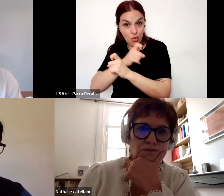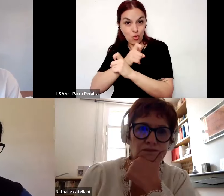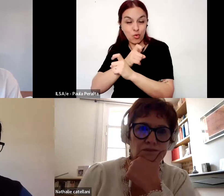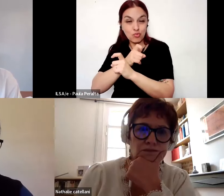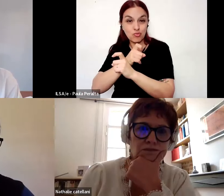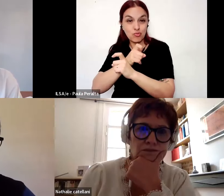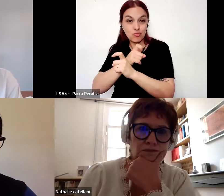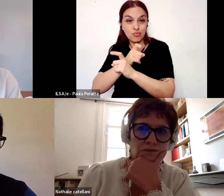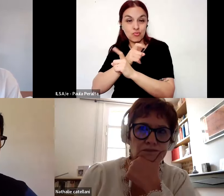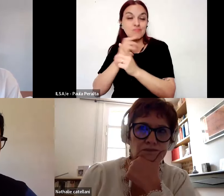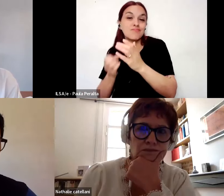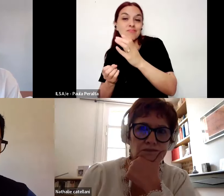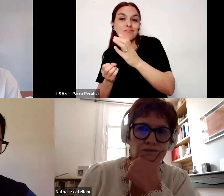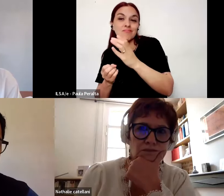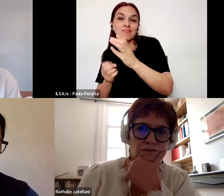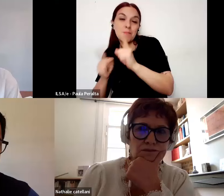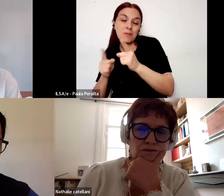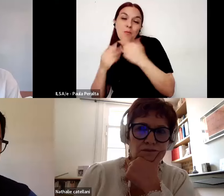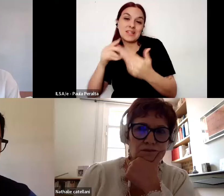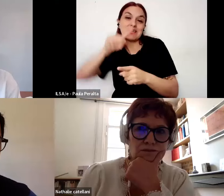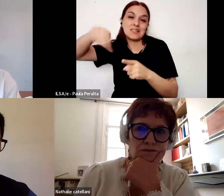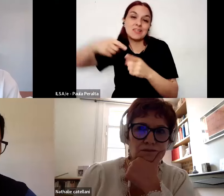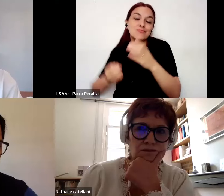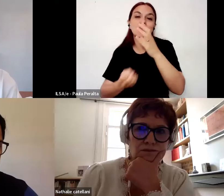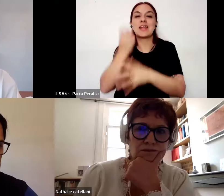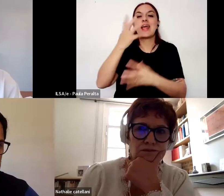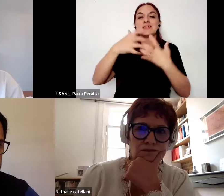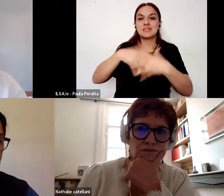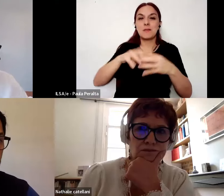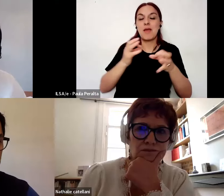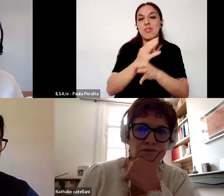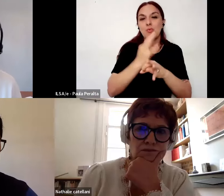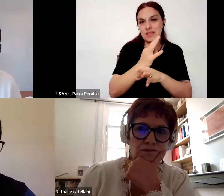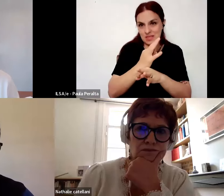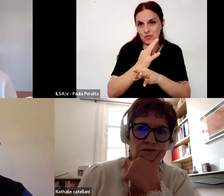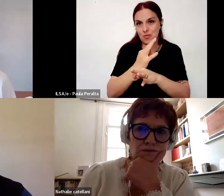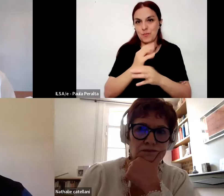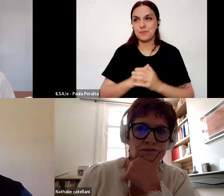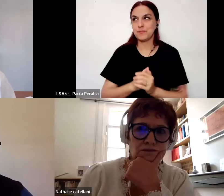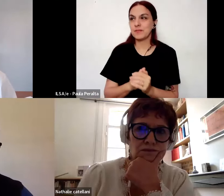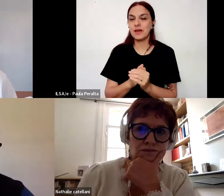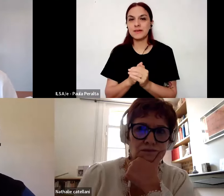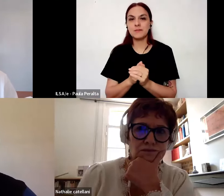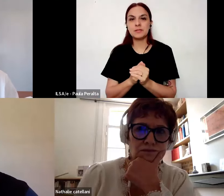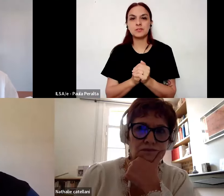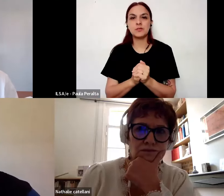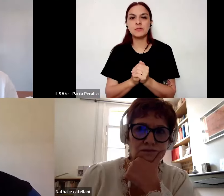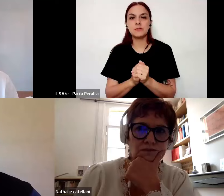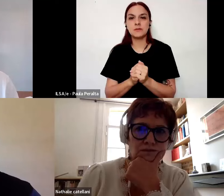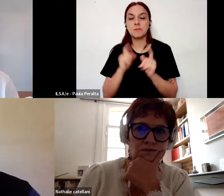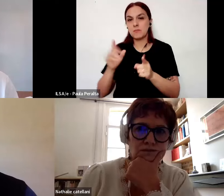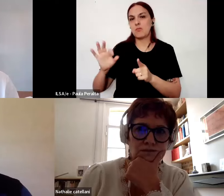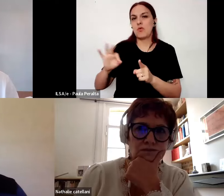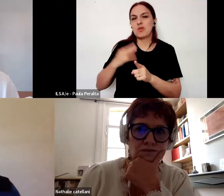el propio sistema educativo desde su consolidación desde los estados modernos de fines del siglo XIX en adelante